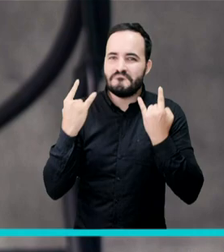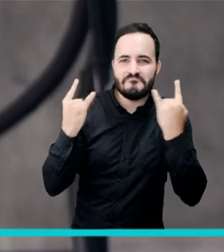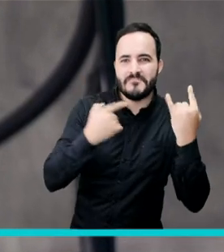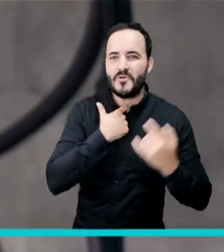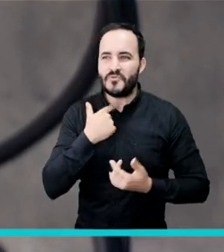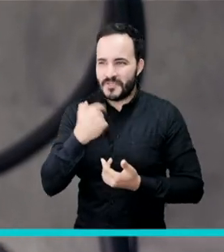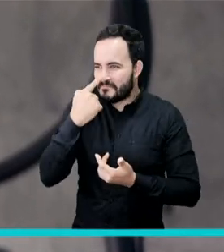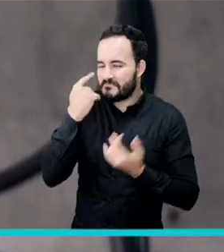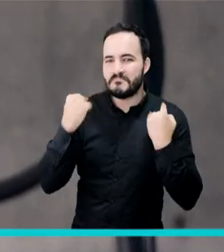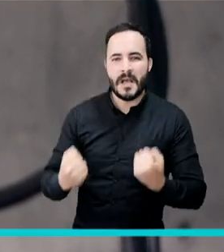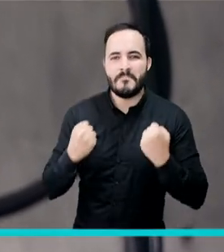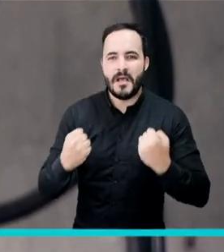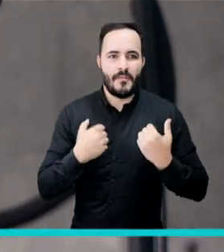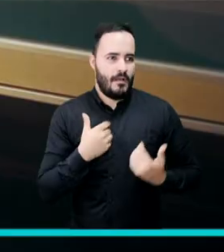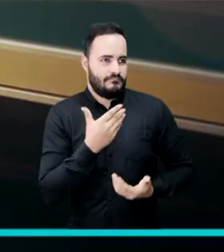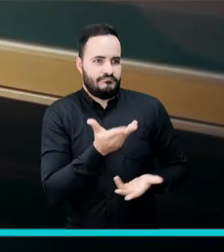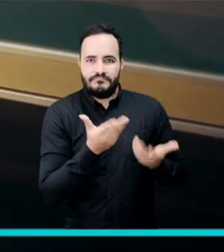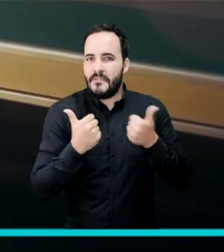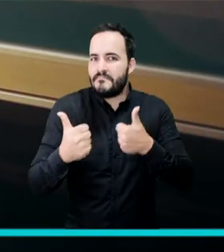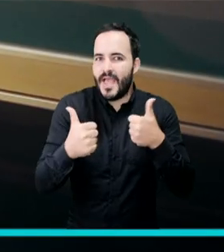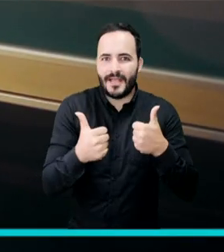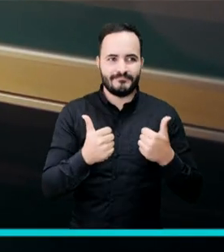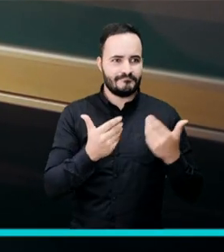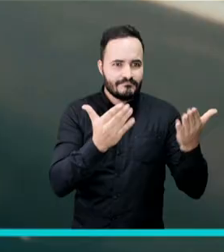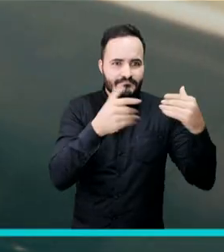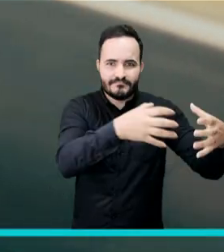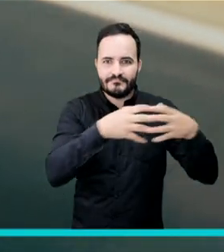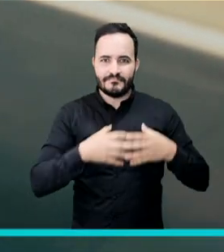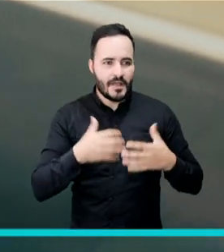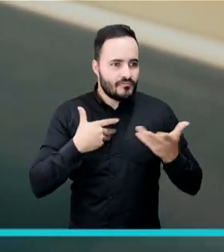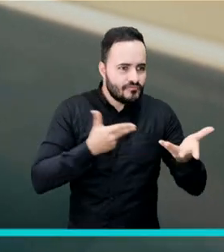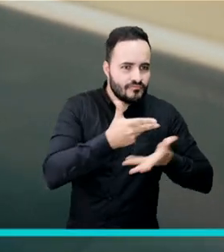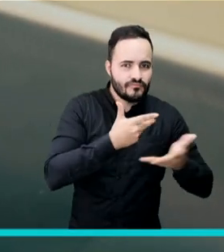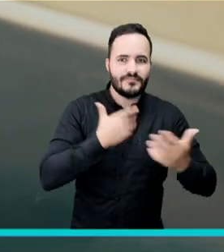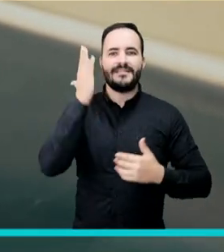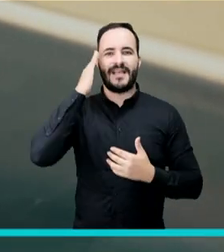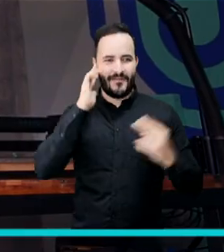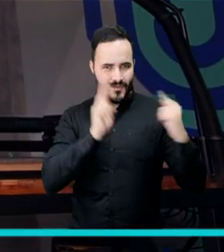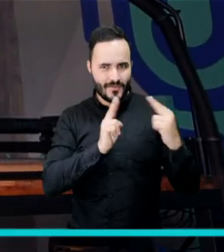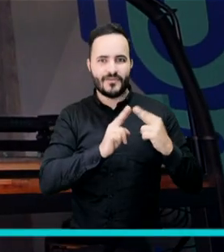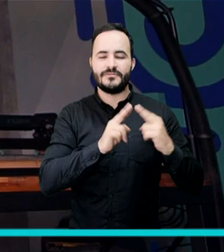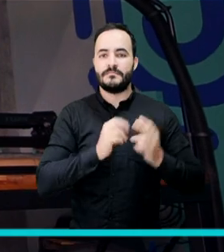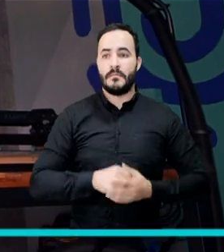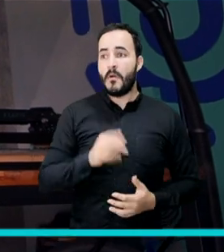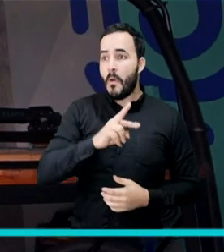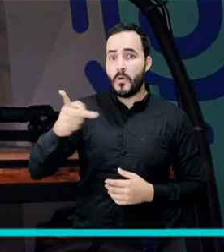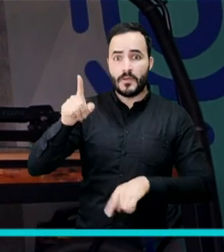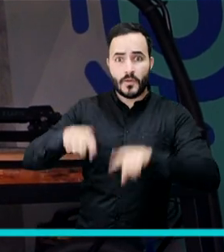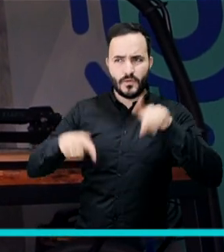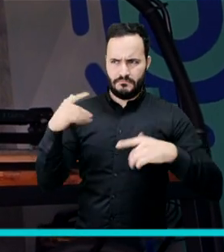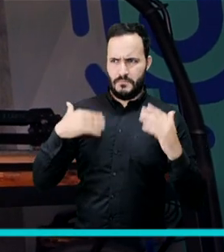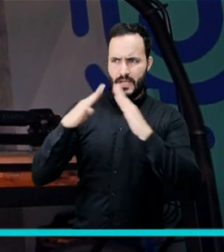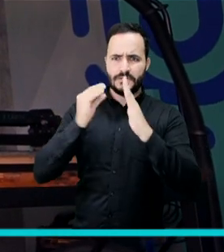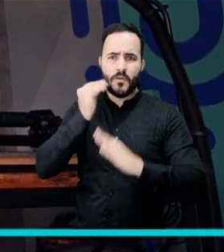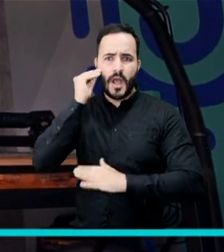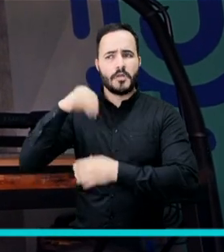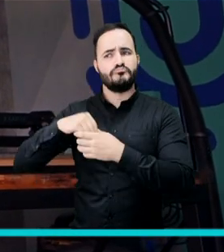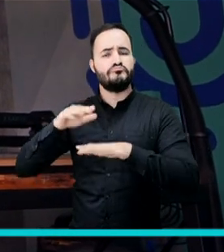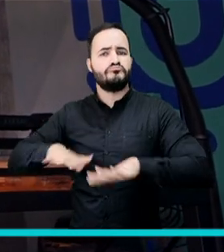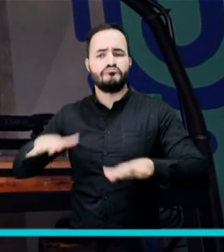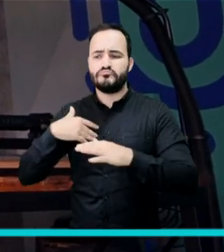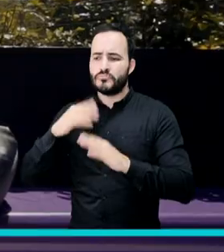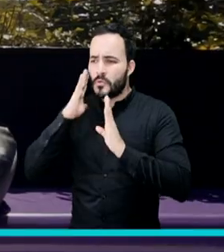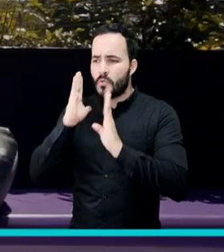nuestro principal foco, pues porque son los que más se conocen de nosotros. Pero hemos visto a amas de casa, hemos visto personas del